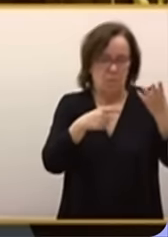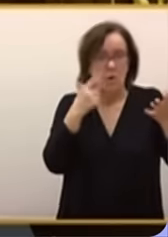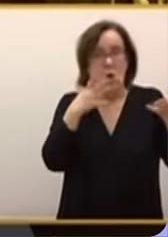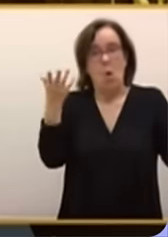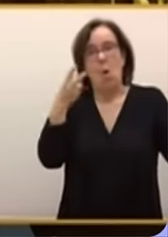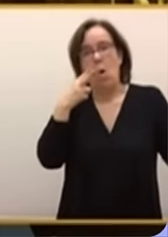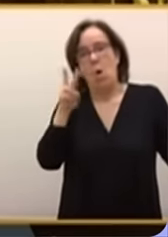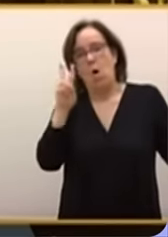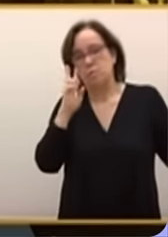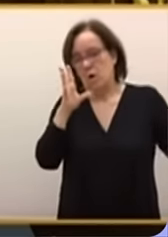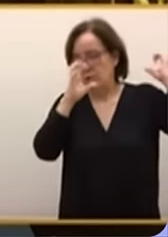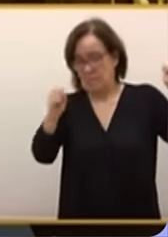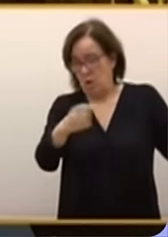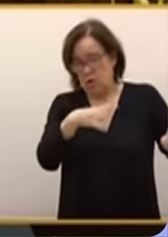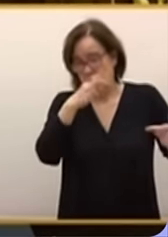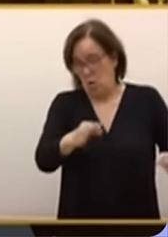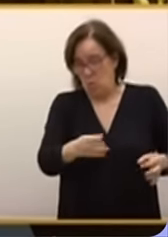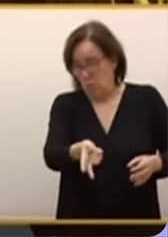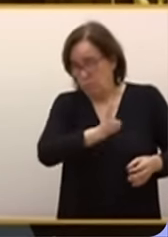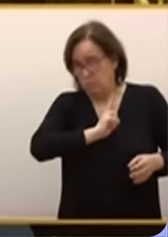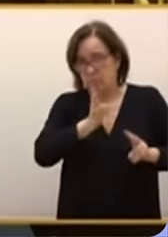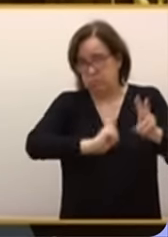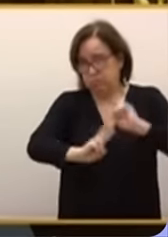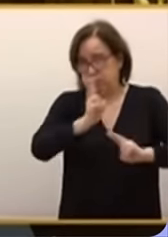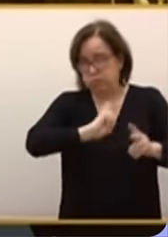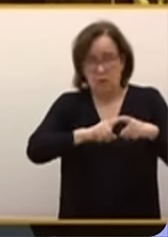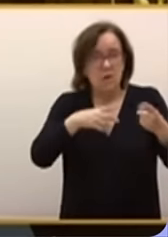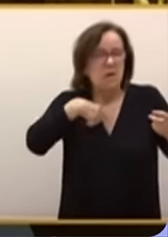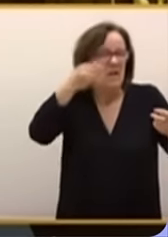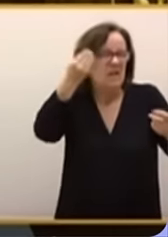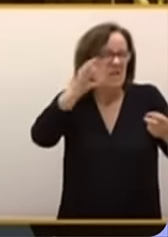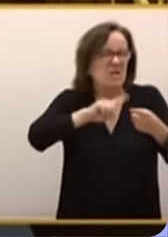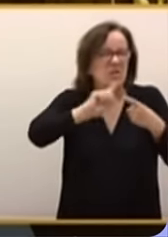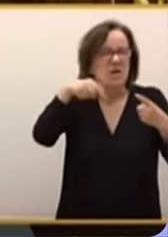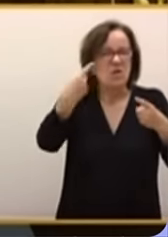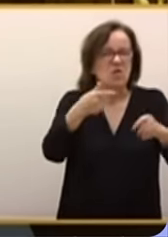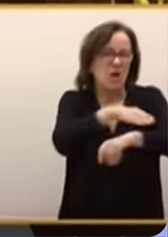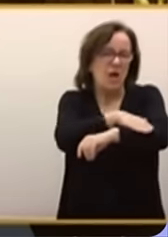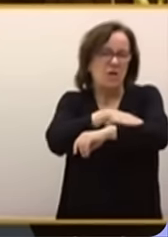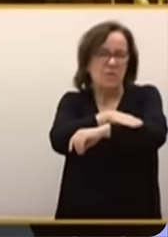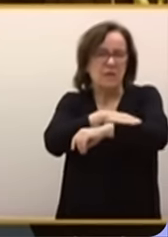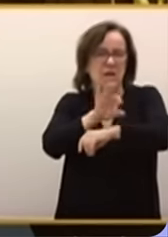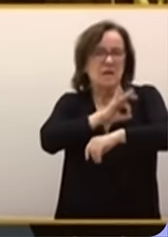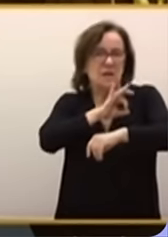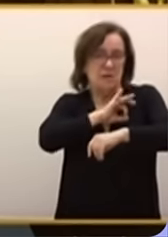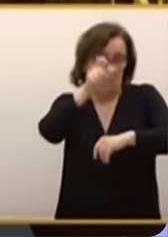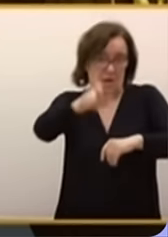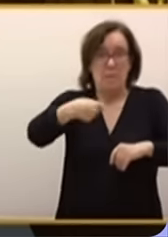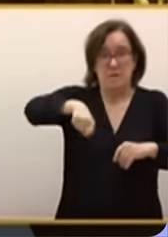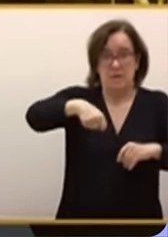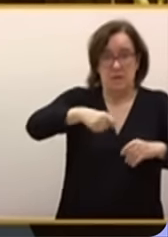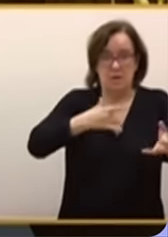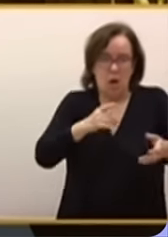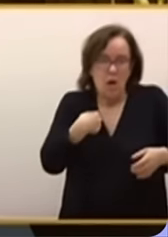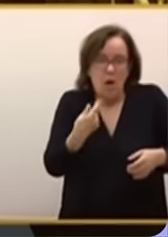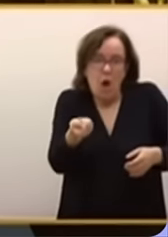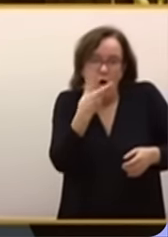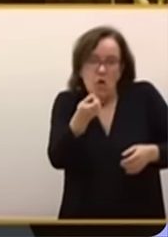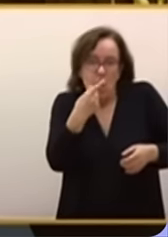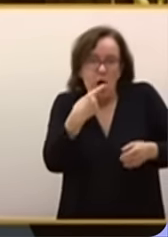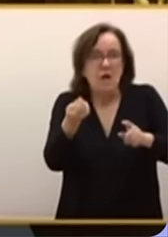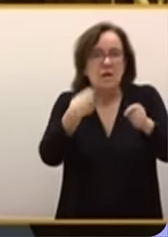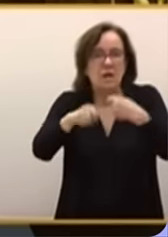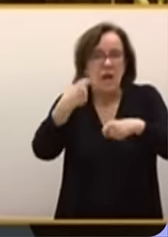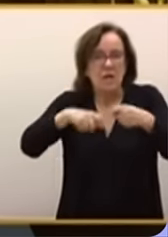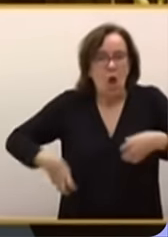enorme experiencia diplomática me la podrá contestar. ¿Qué tenía que ocurrir después de que su gobierno acusara al señor Miley de consumo de drogas y tráfico de